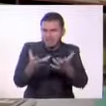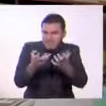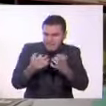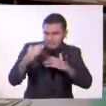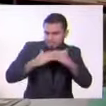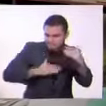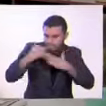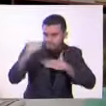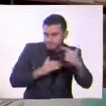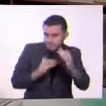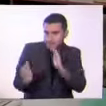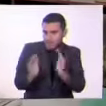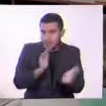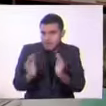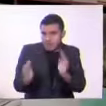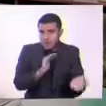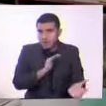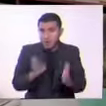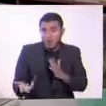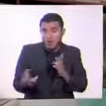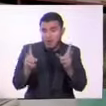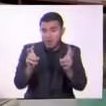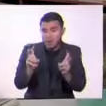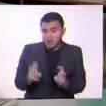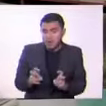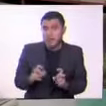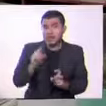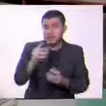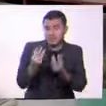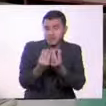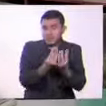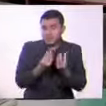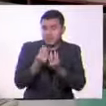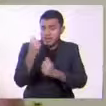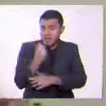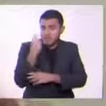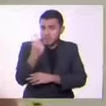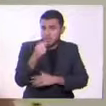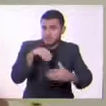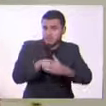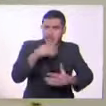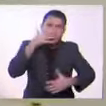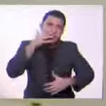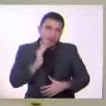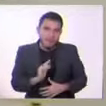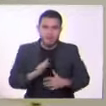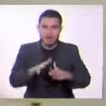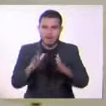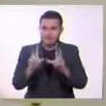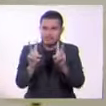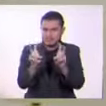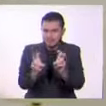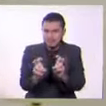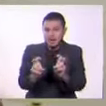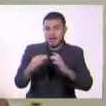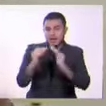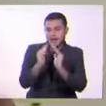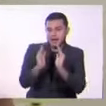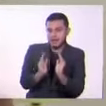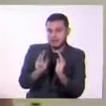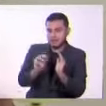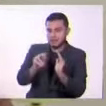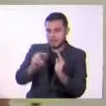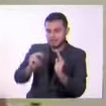verosimilitud con los grandes temas de una sociedad. Entre estos grandes temas, Casa de Muñecas